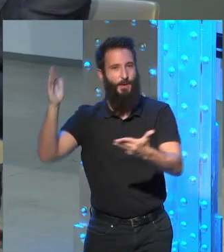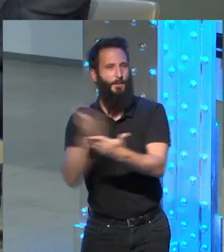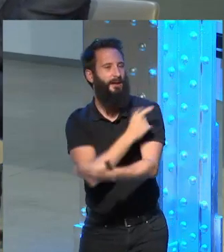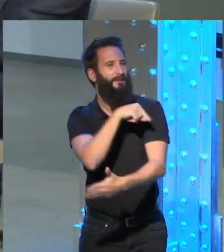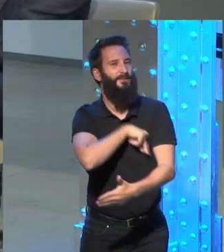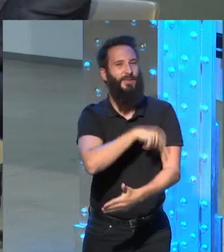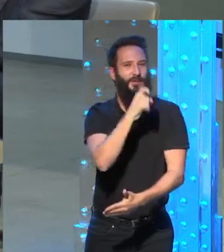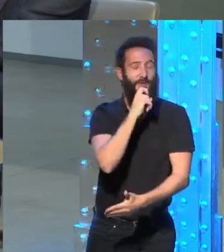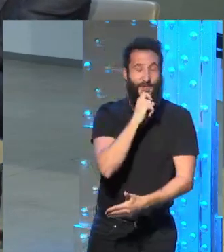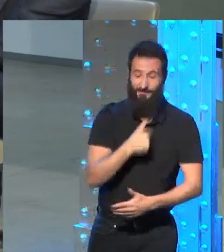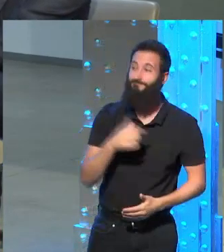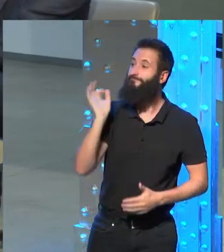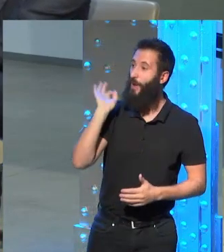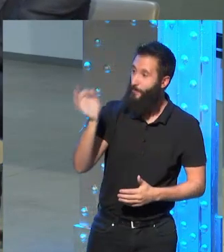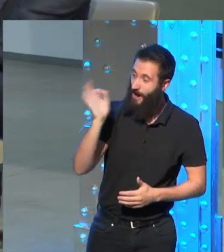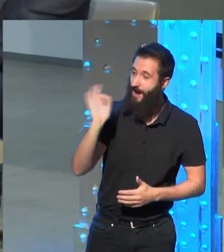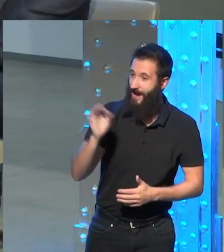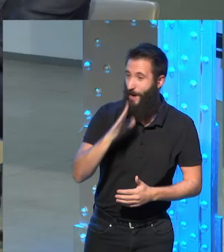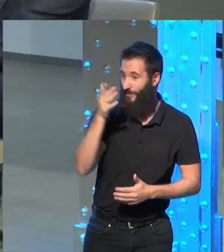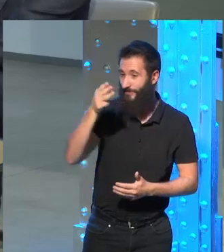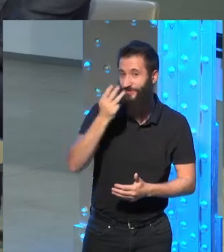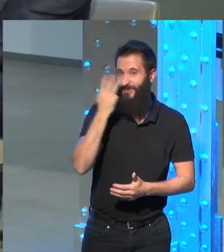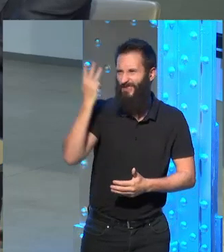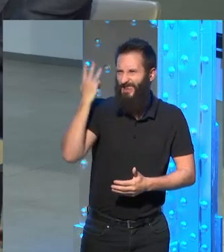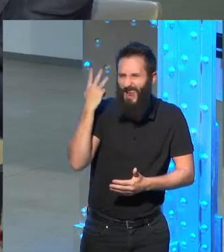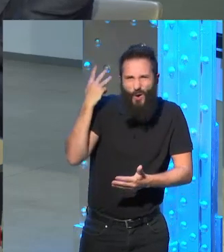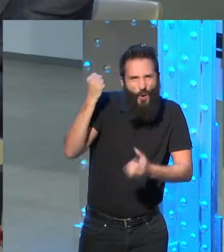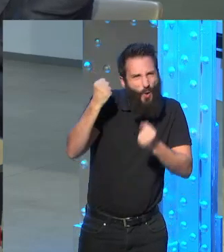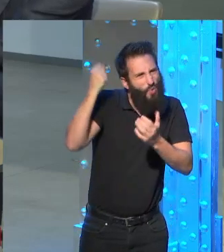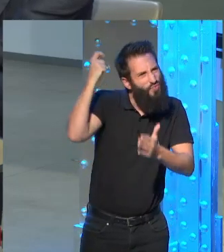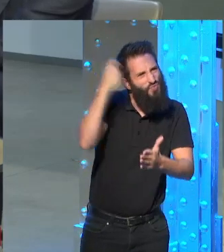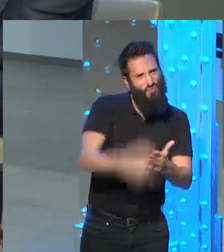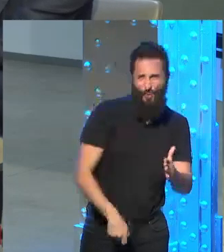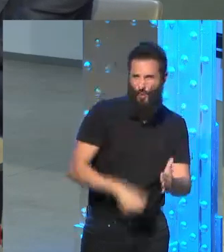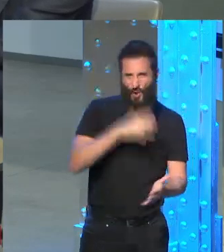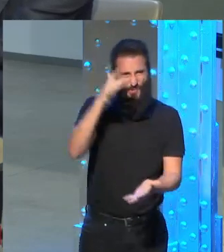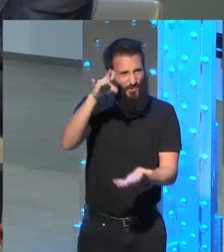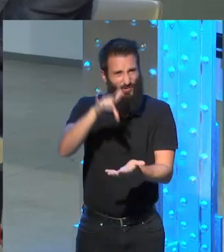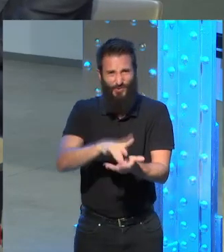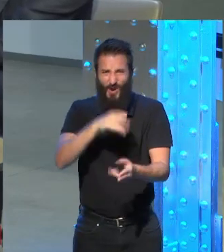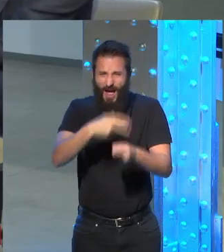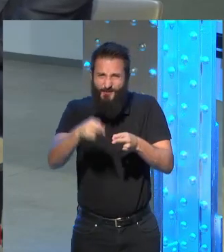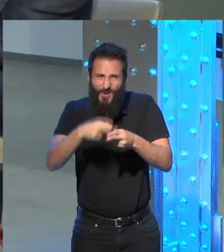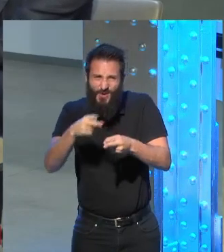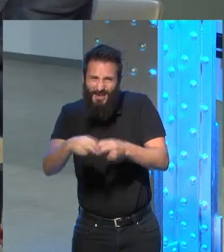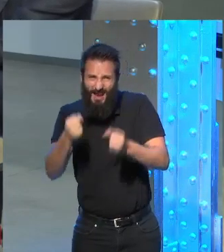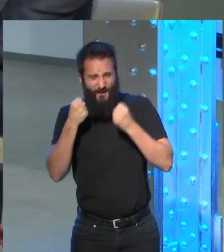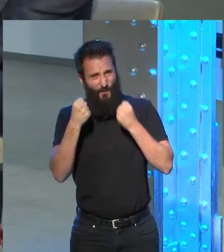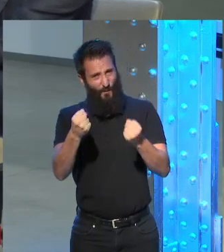efectivamente, yo venía de tres años muy intensos, de una gran efervescencia política.